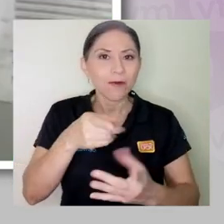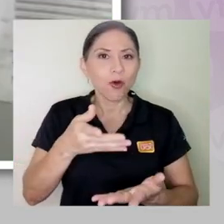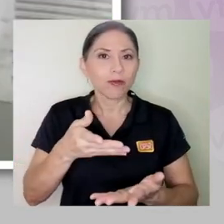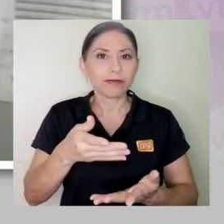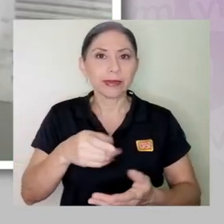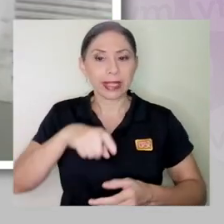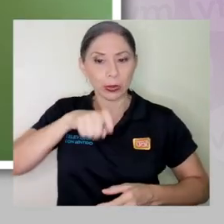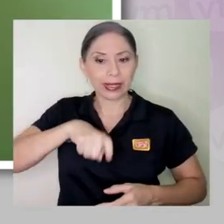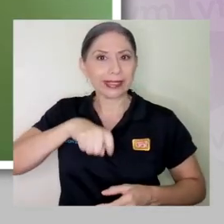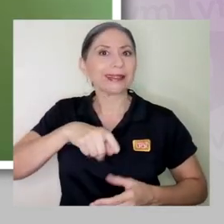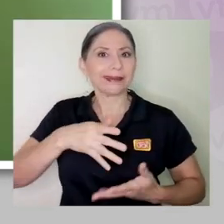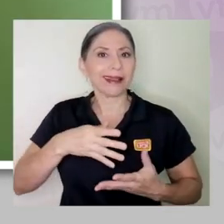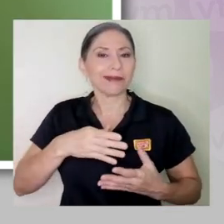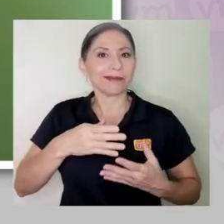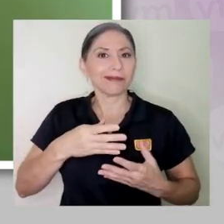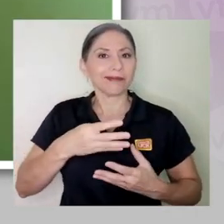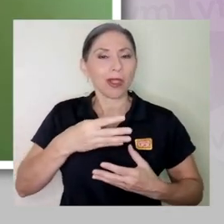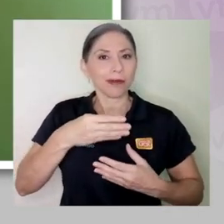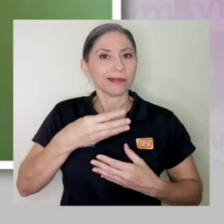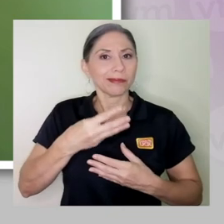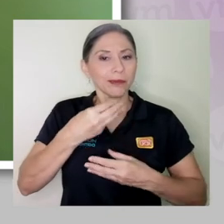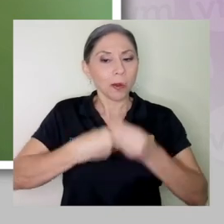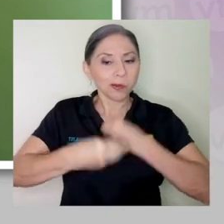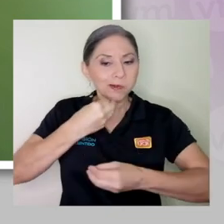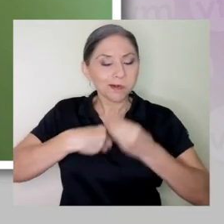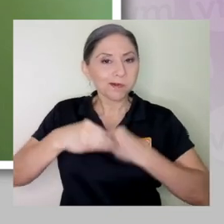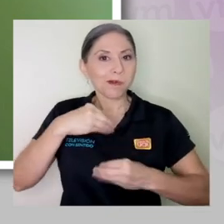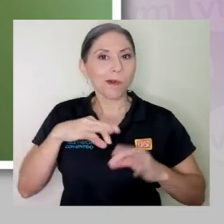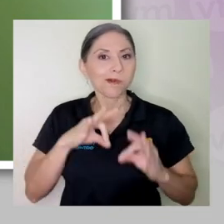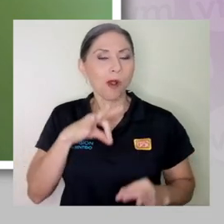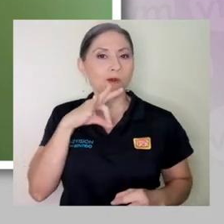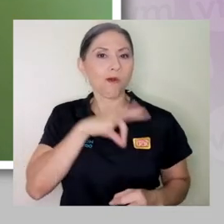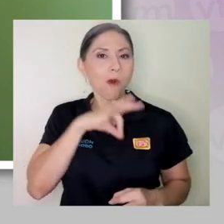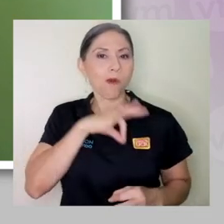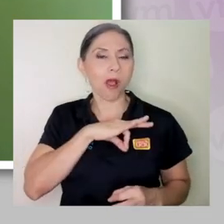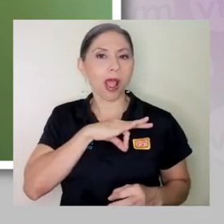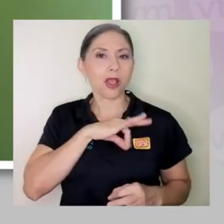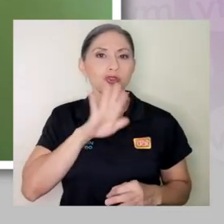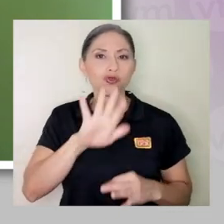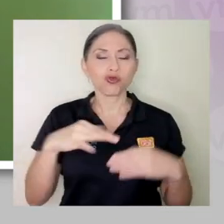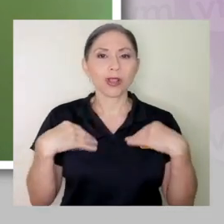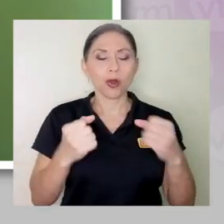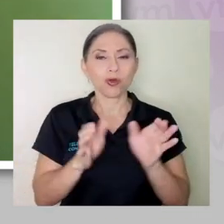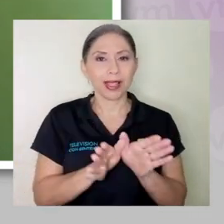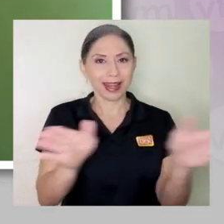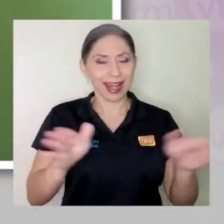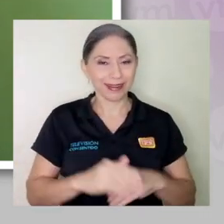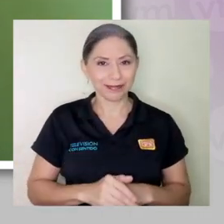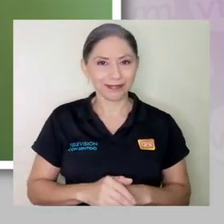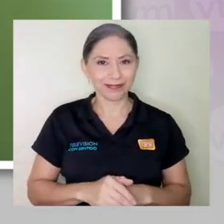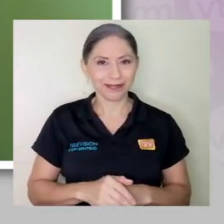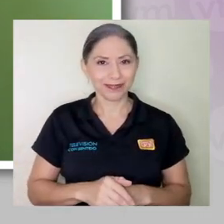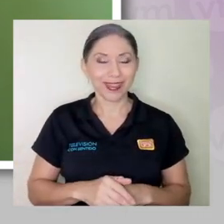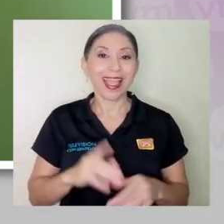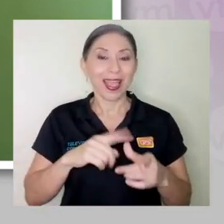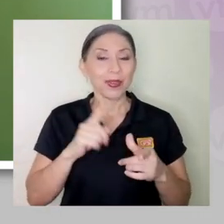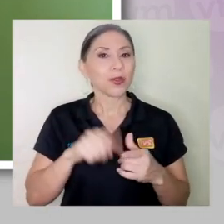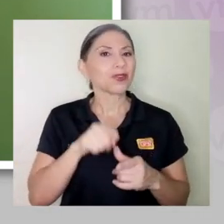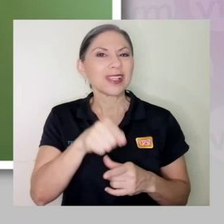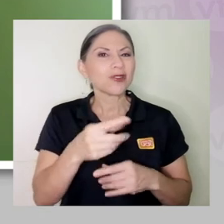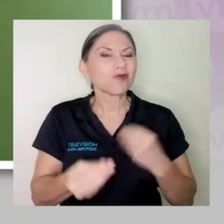requerimientos nutricionales que le vayan a favorecer su estado de salud general, ¿verdad? Su estado nutricional.